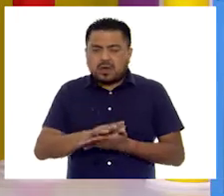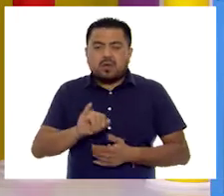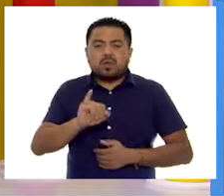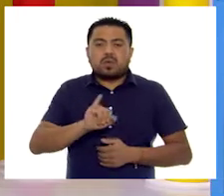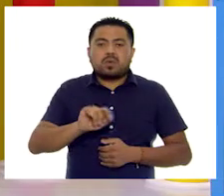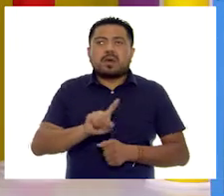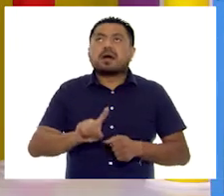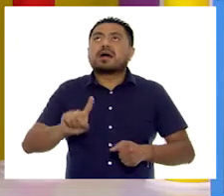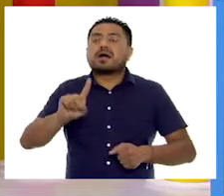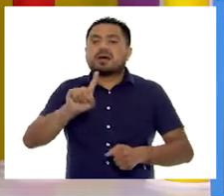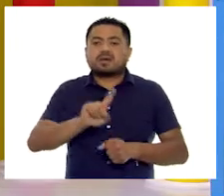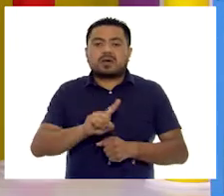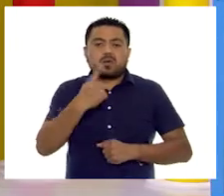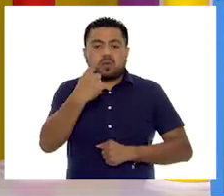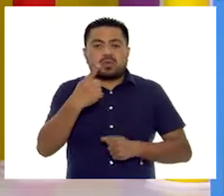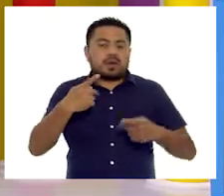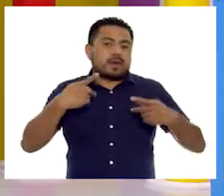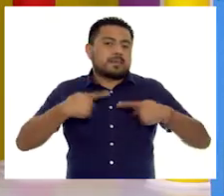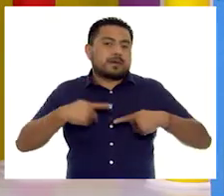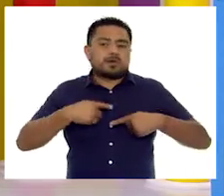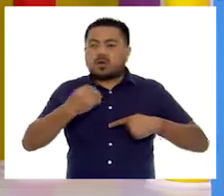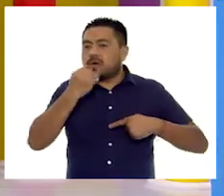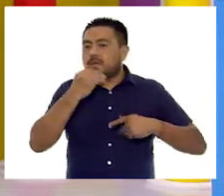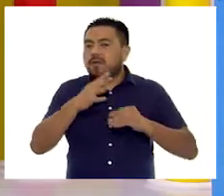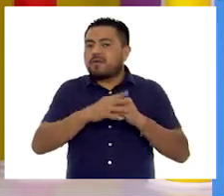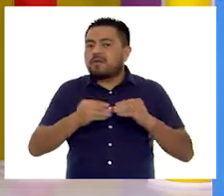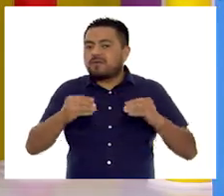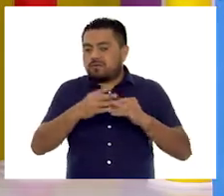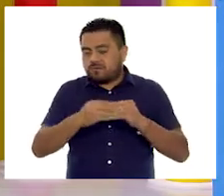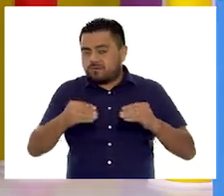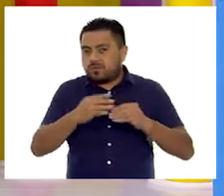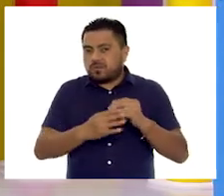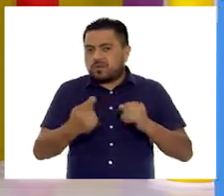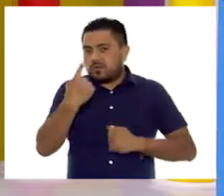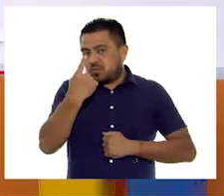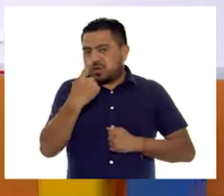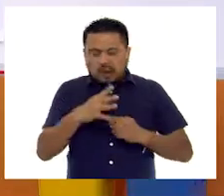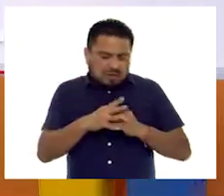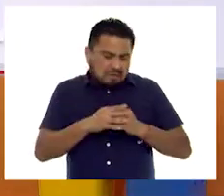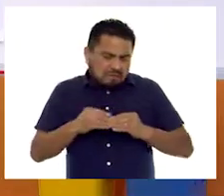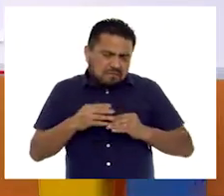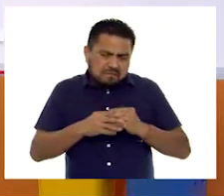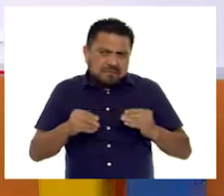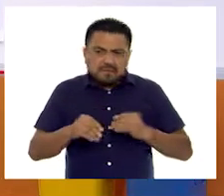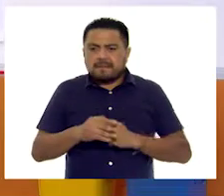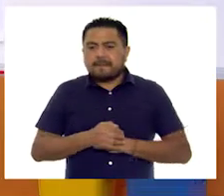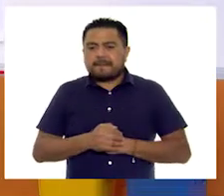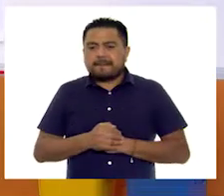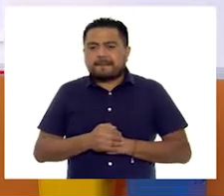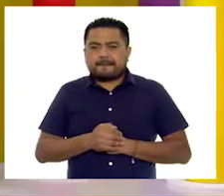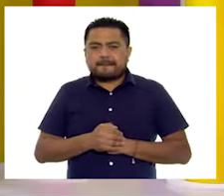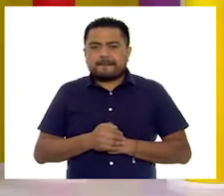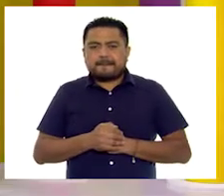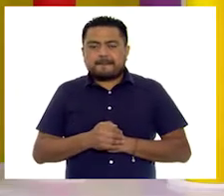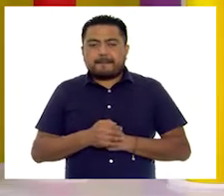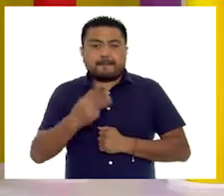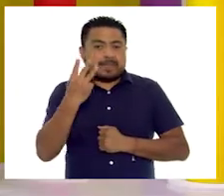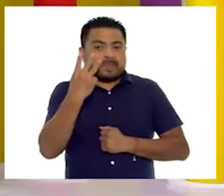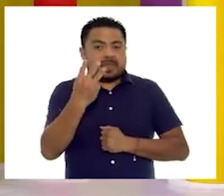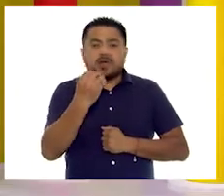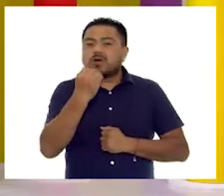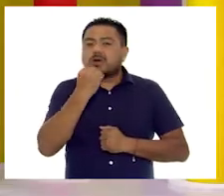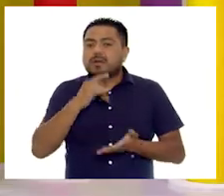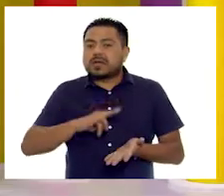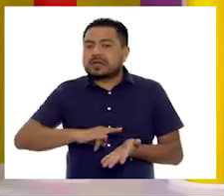jueves una persona comía fruta. Una persona con fruta. Ajá. Uno. Tres